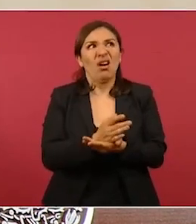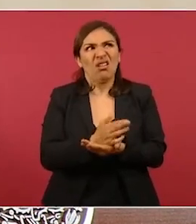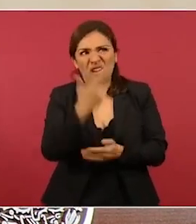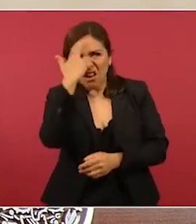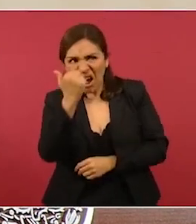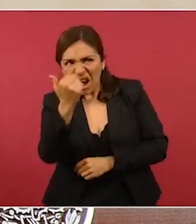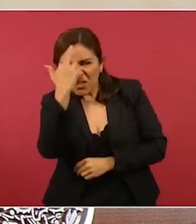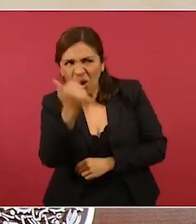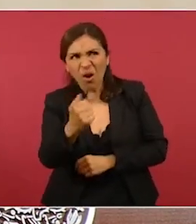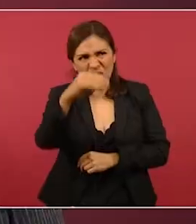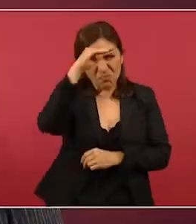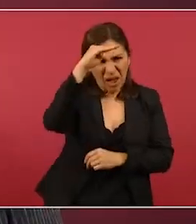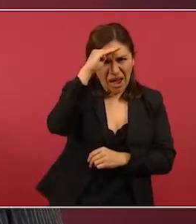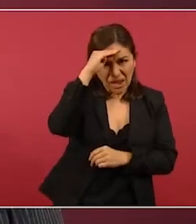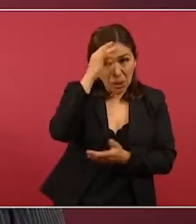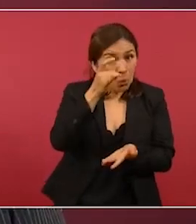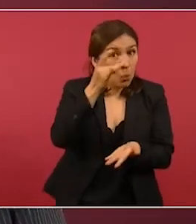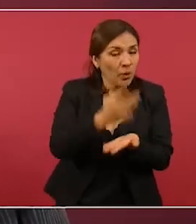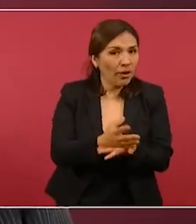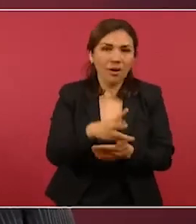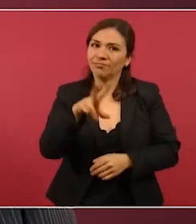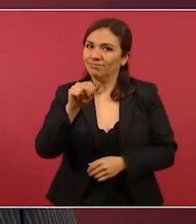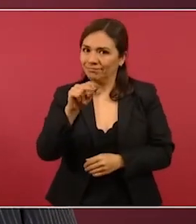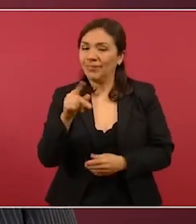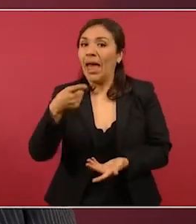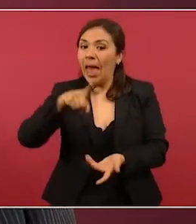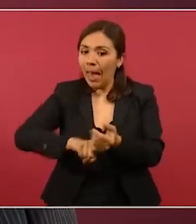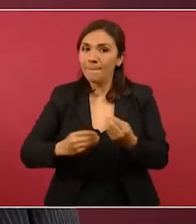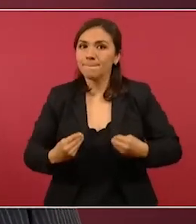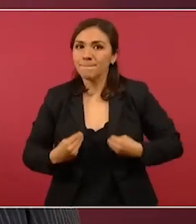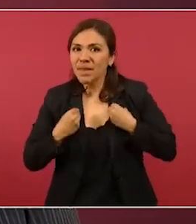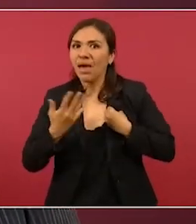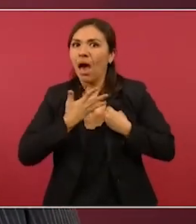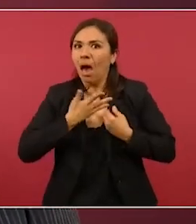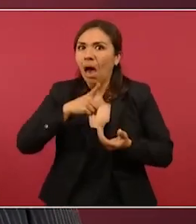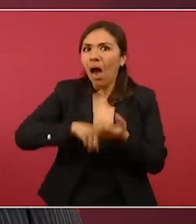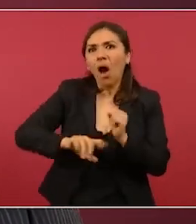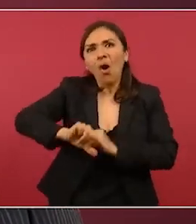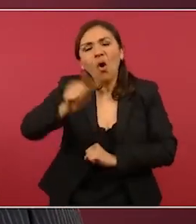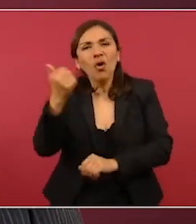la vida también es lo místico.